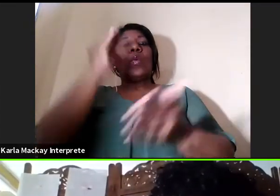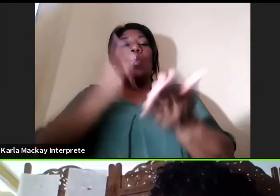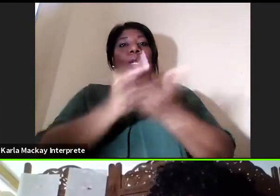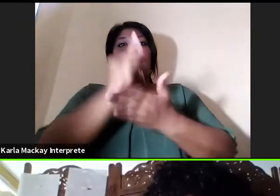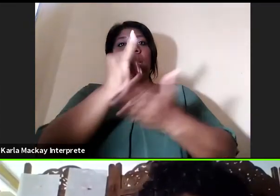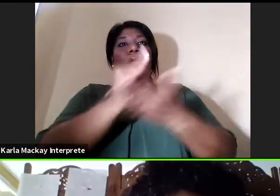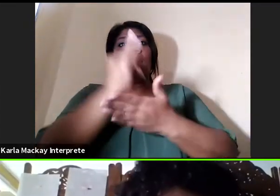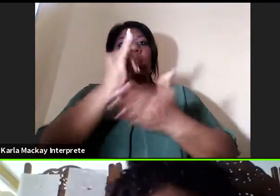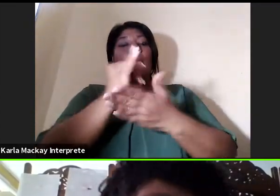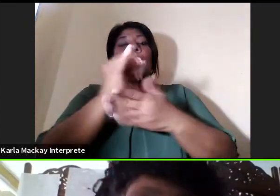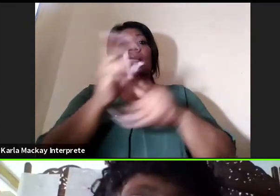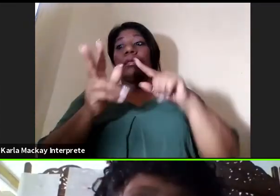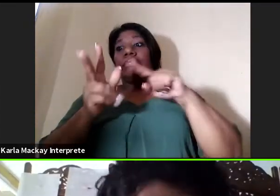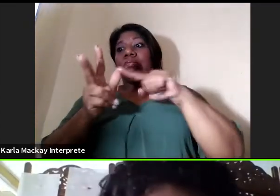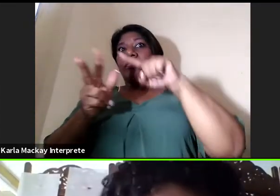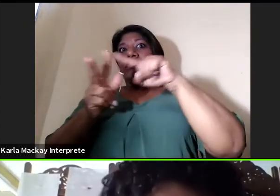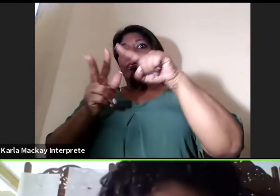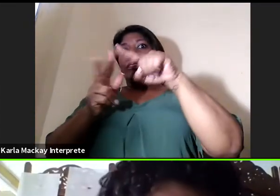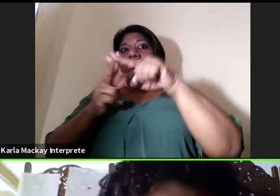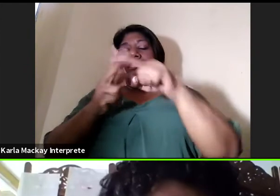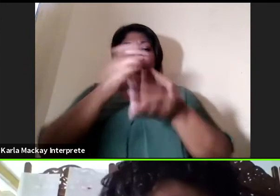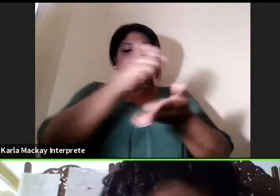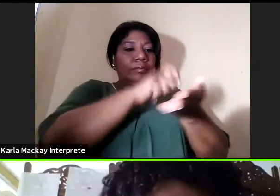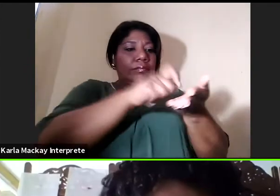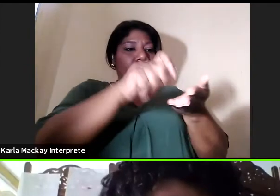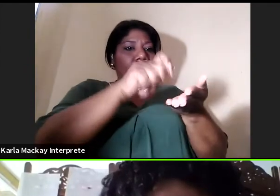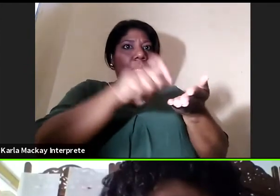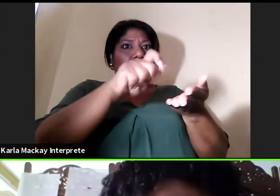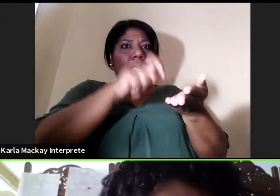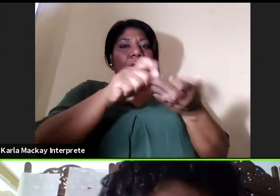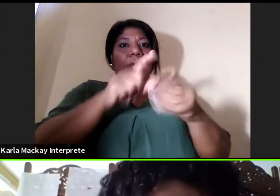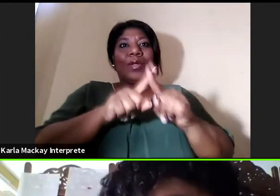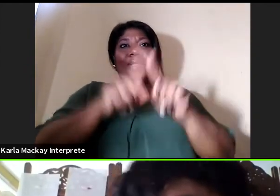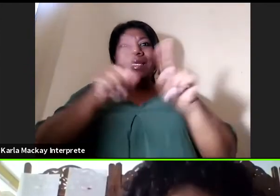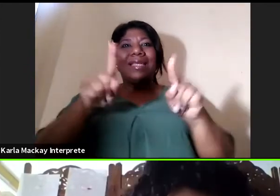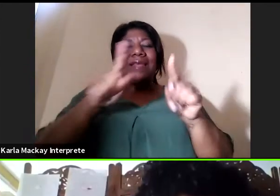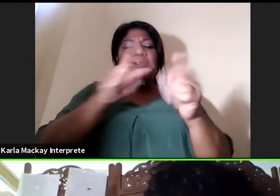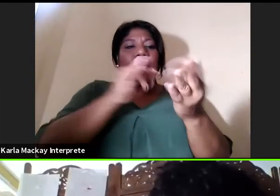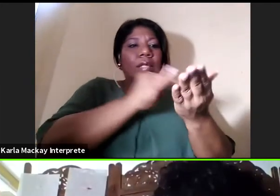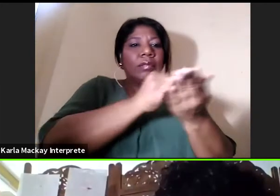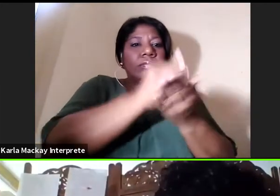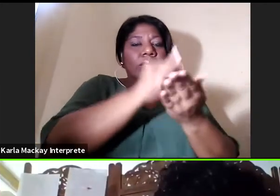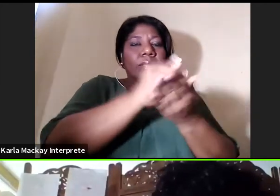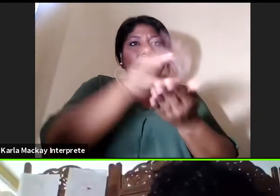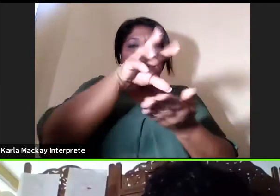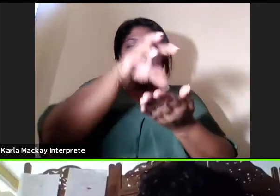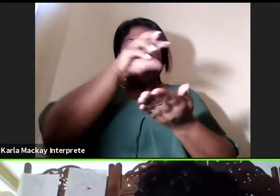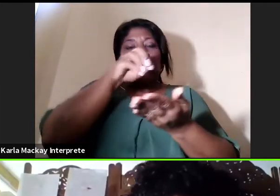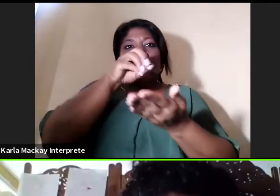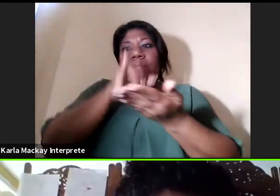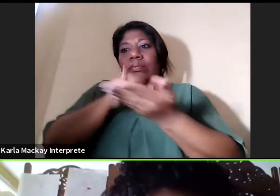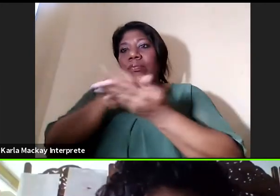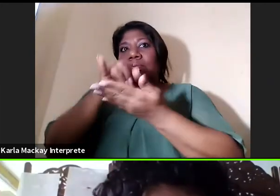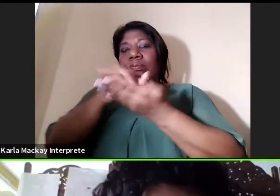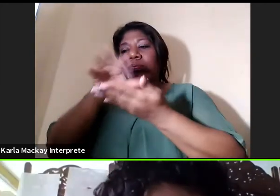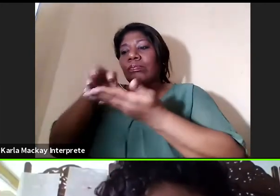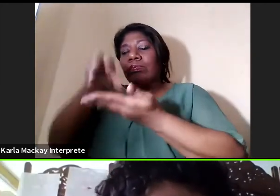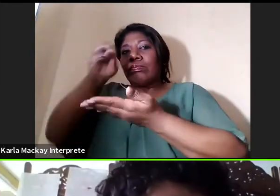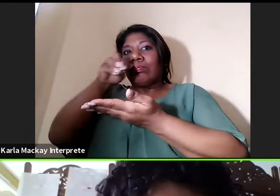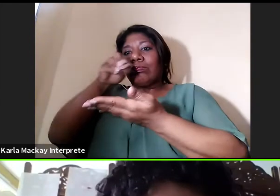tres libros productos de investigación titulado Metodología invertida para la investigación